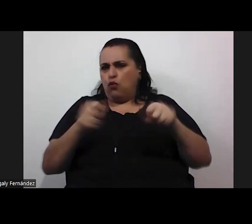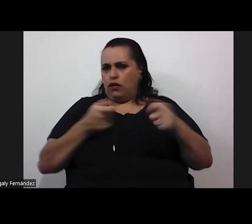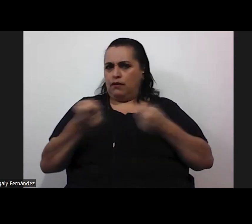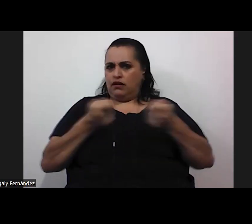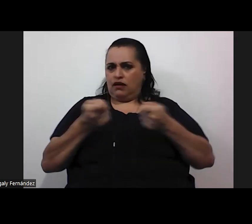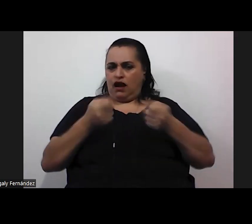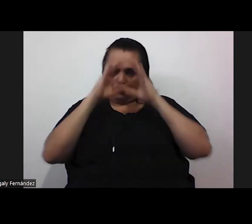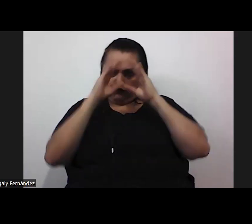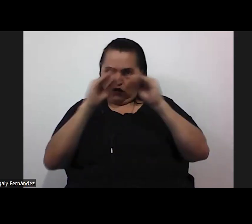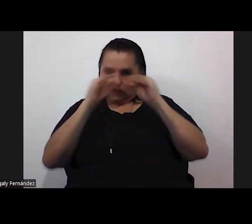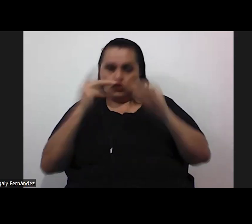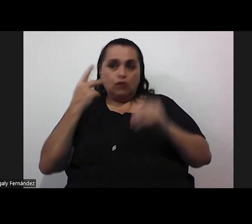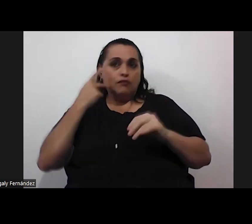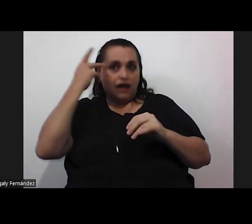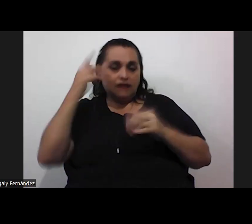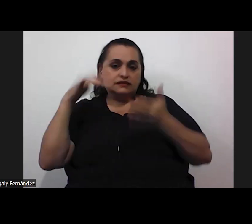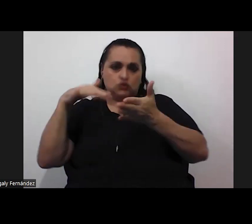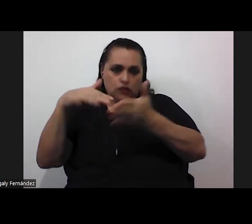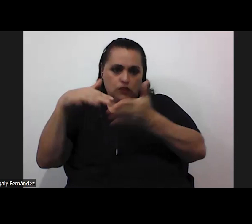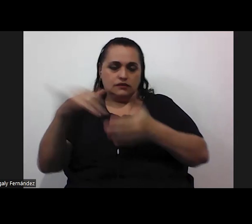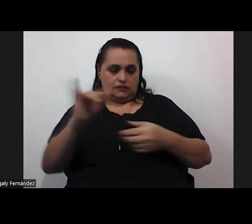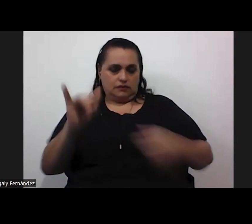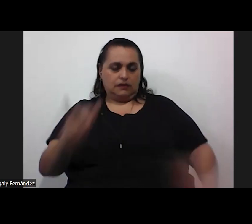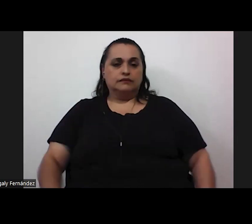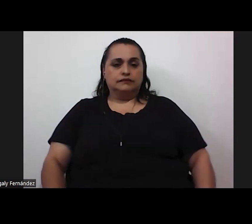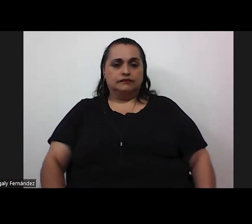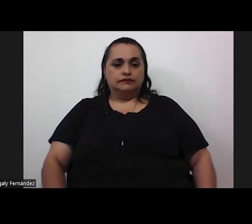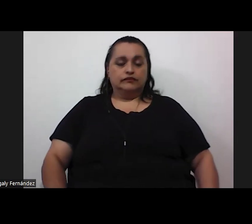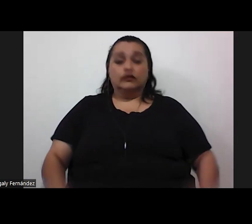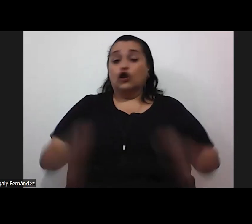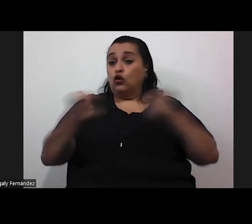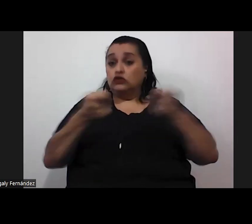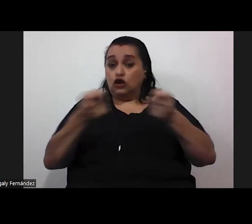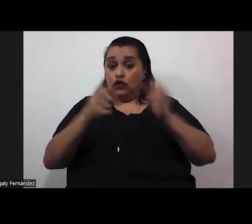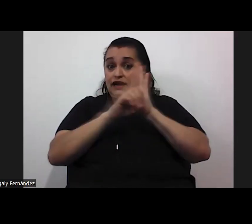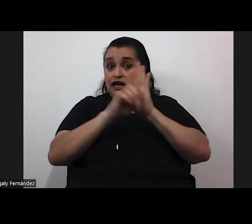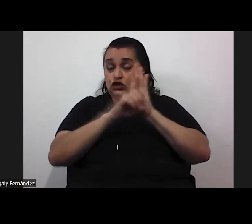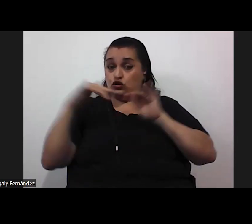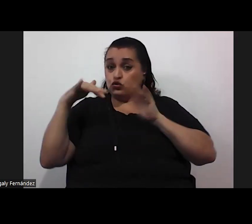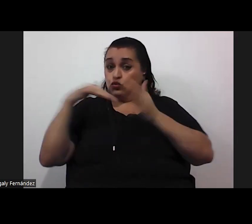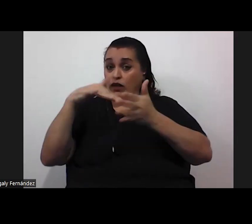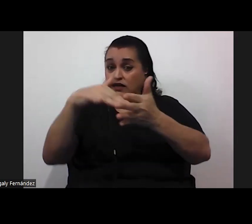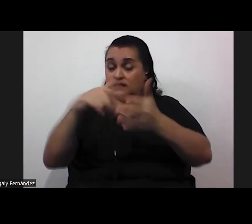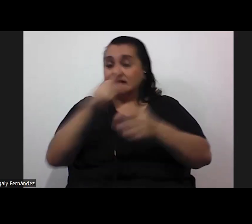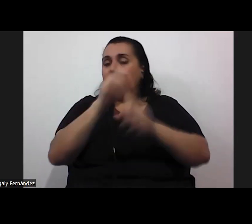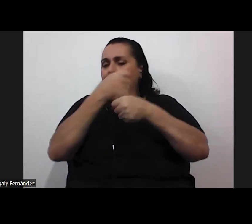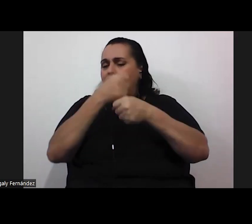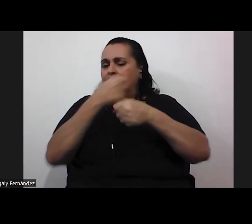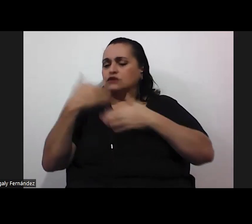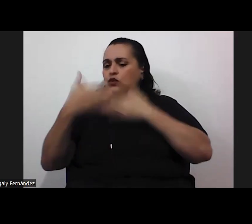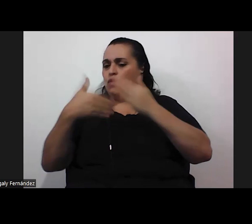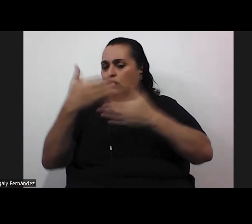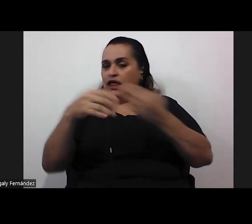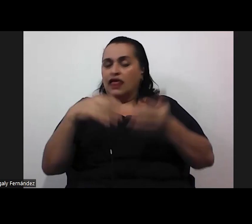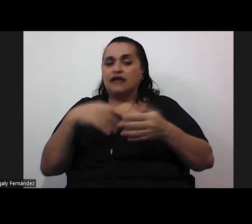información para padres y estudiantes también ok la Contravería de Derechos Estudiantiles realiza esta jornada de sensibilización generalmente en centros